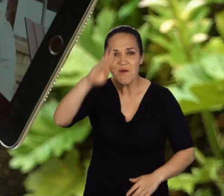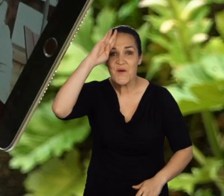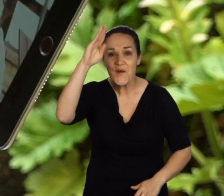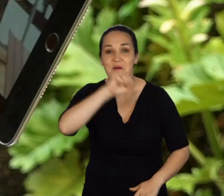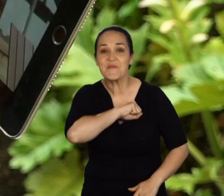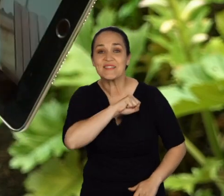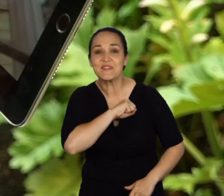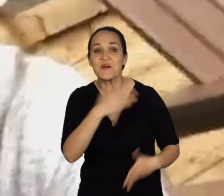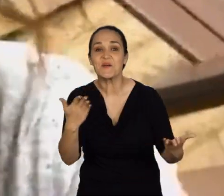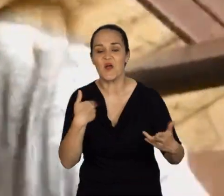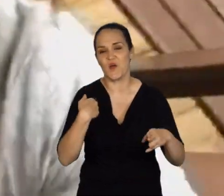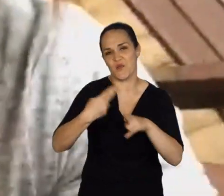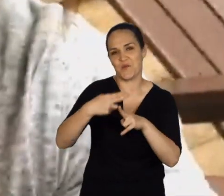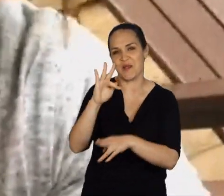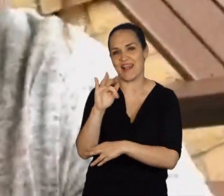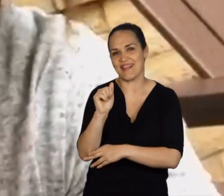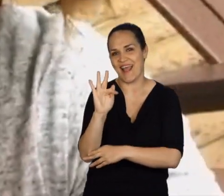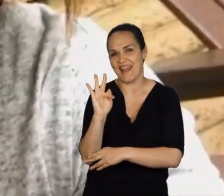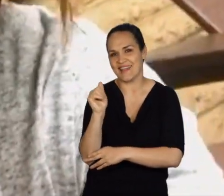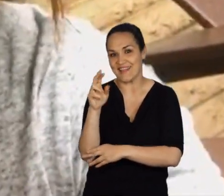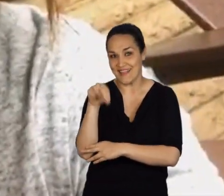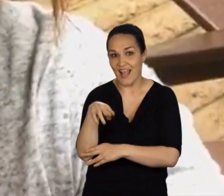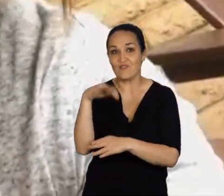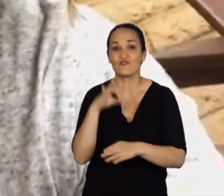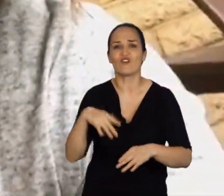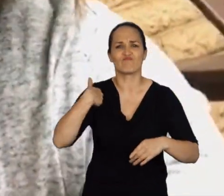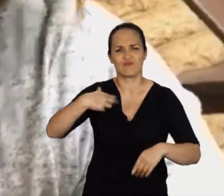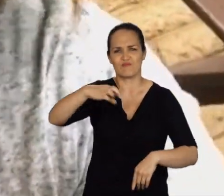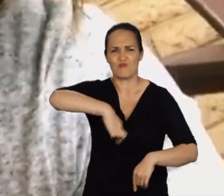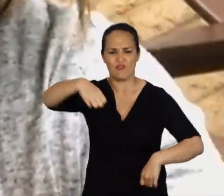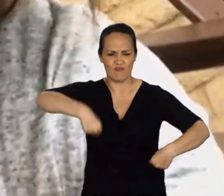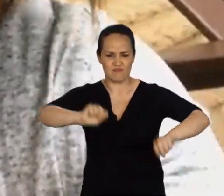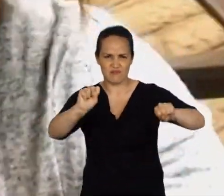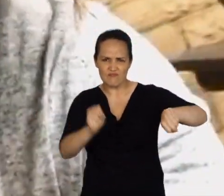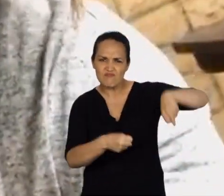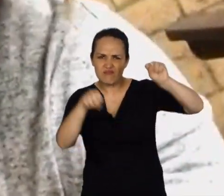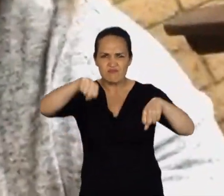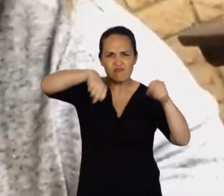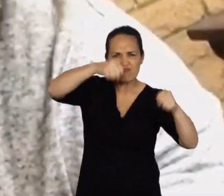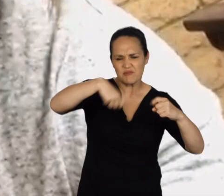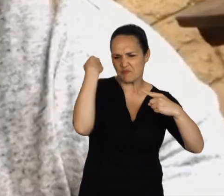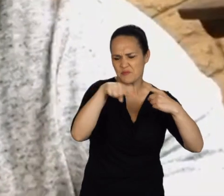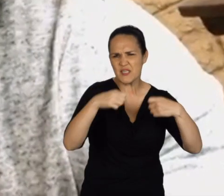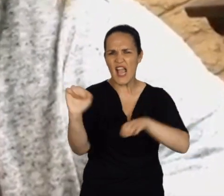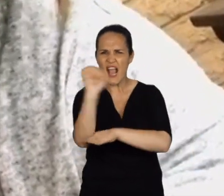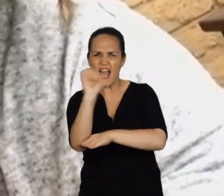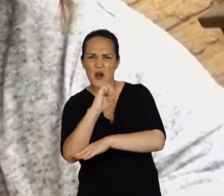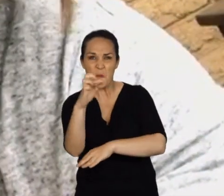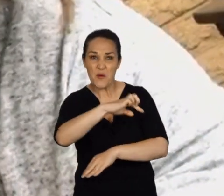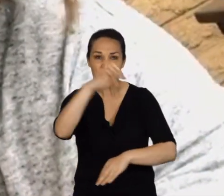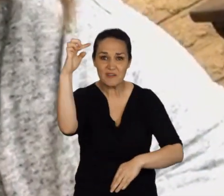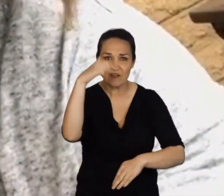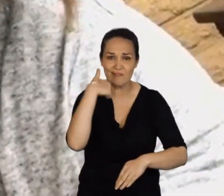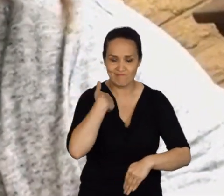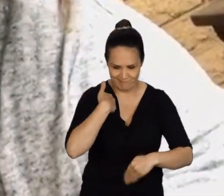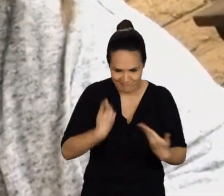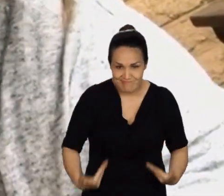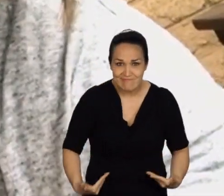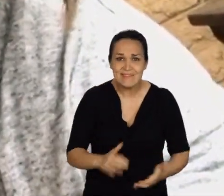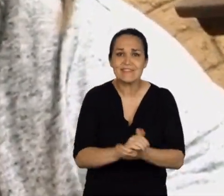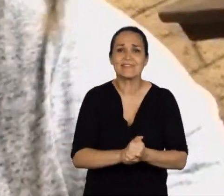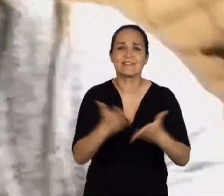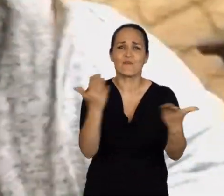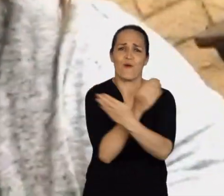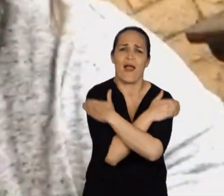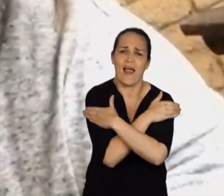Hugo, mi parcero, yo soy Tatán Mejía, piloto de motocross, de freestyle, de enduro y de automovilismo. Quiero enviarte